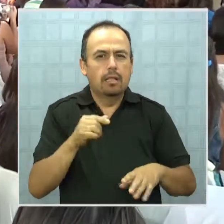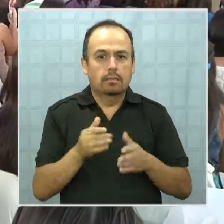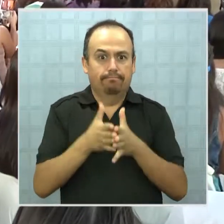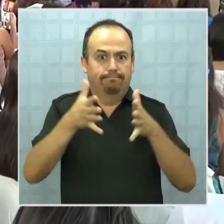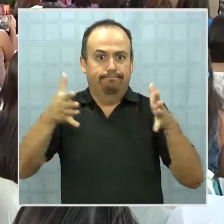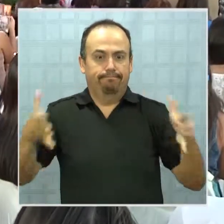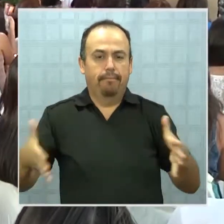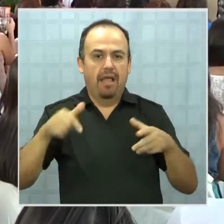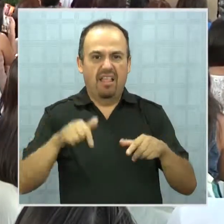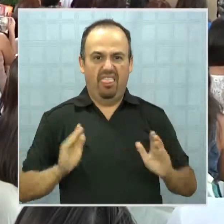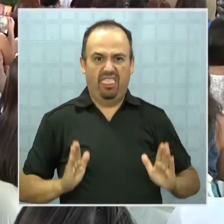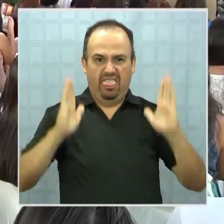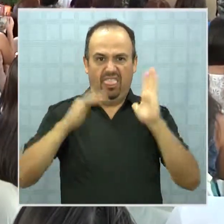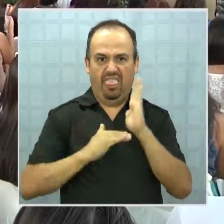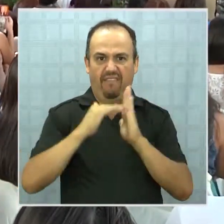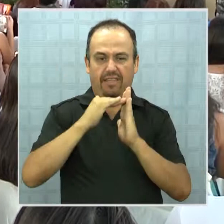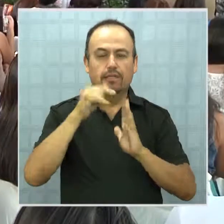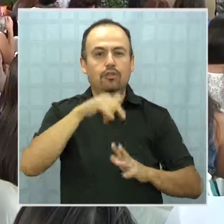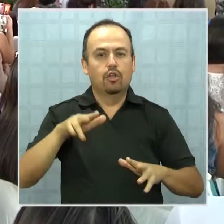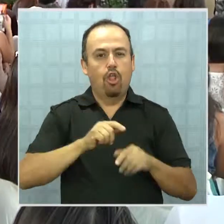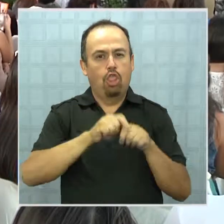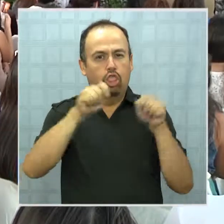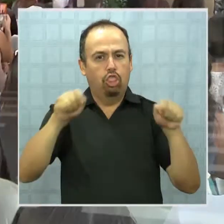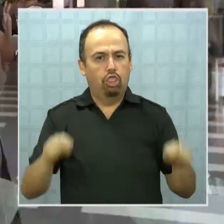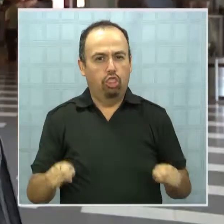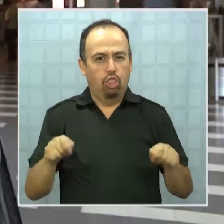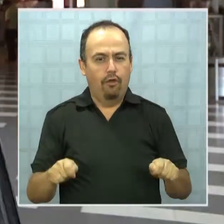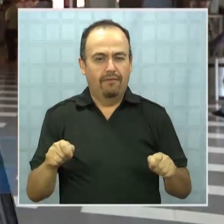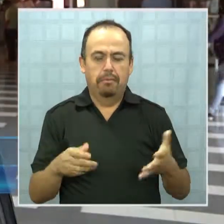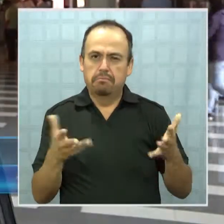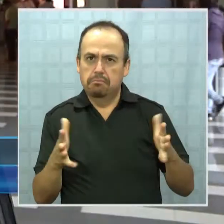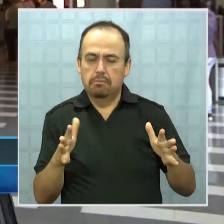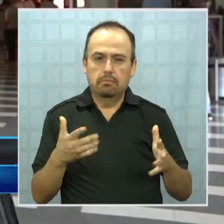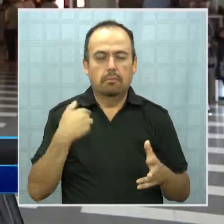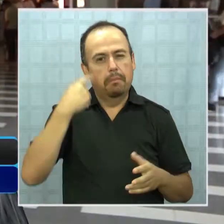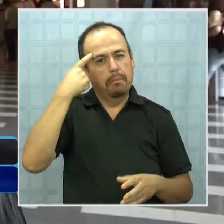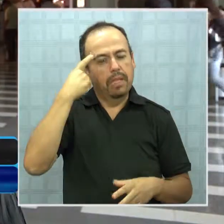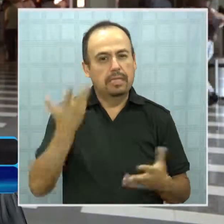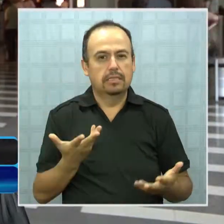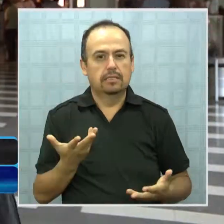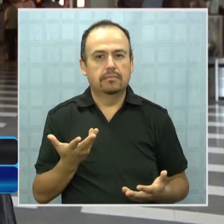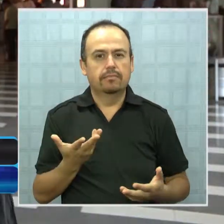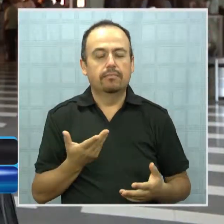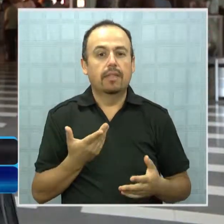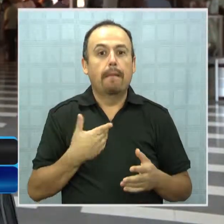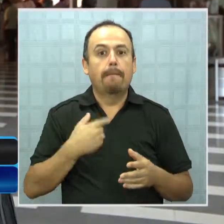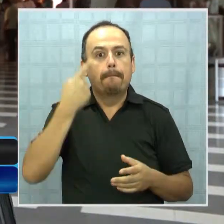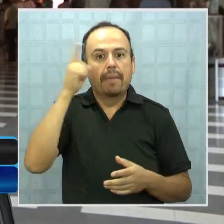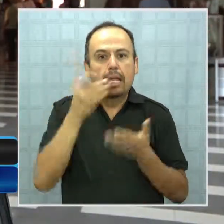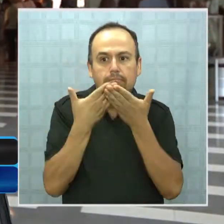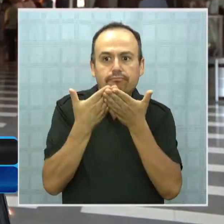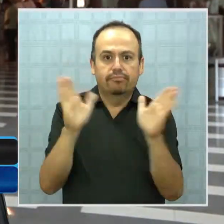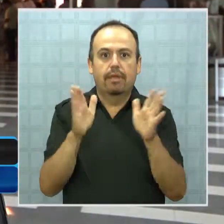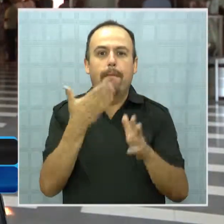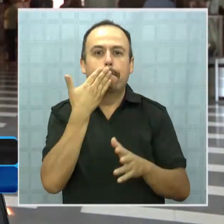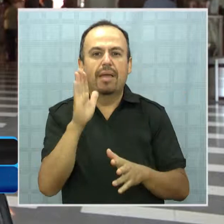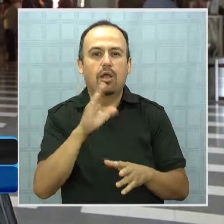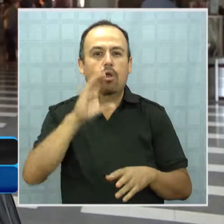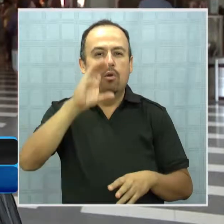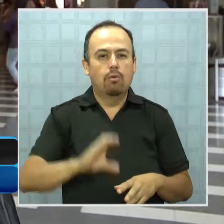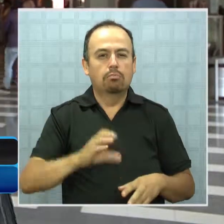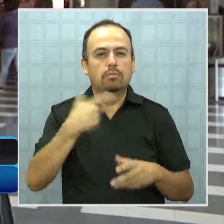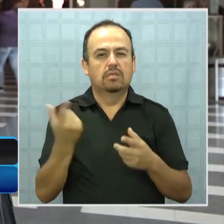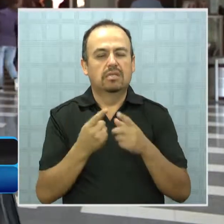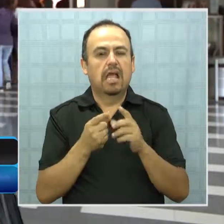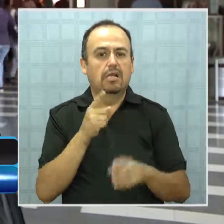este edificio al doble, por lo menos ampliarlo al doble, para dar mayor cabida a las carreras que